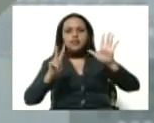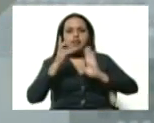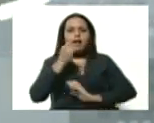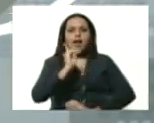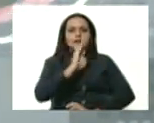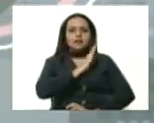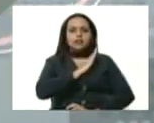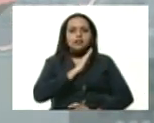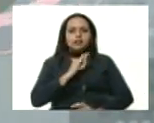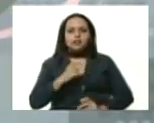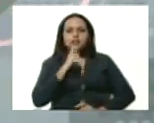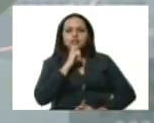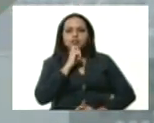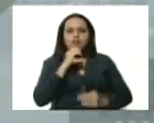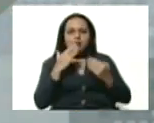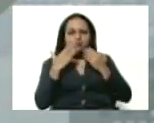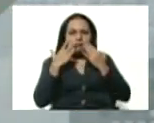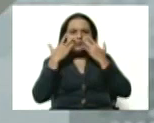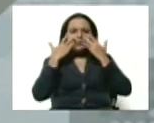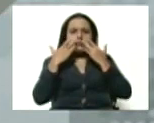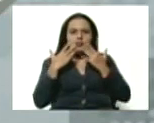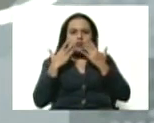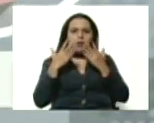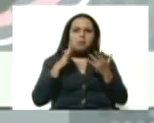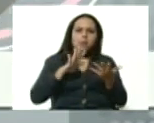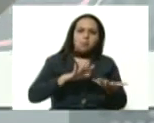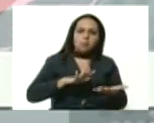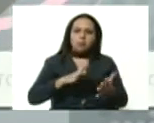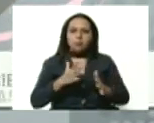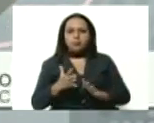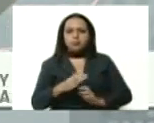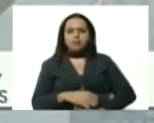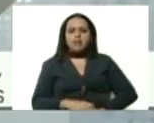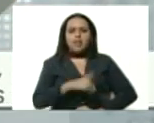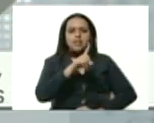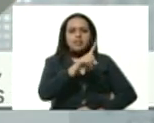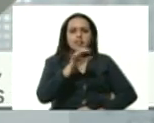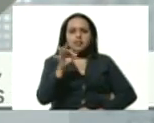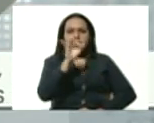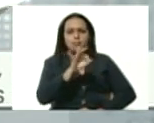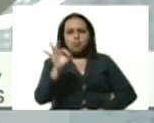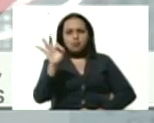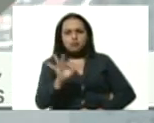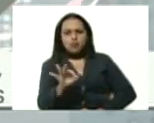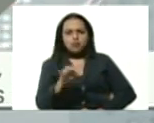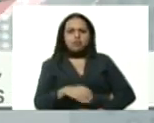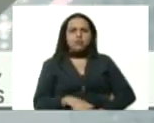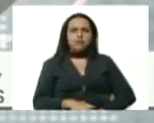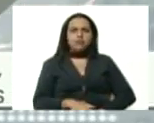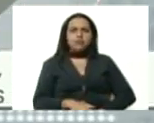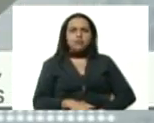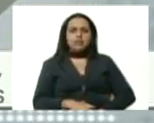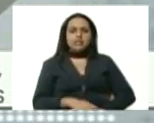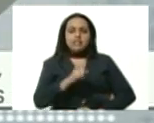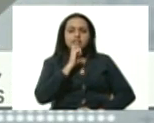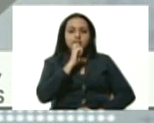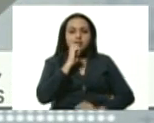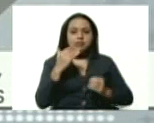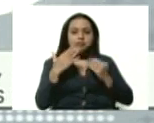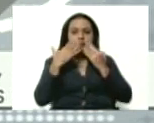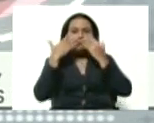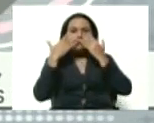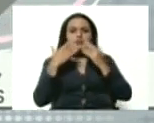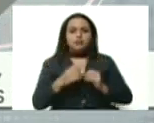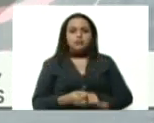insuficiencia respiratoria aguda leve, 13 pacientes presentan insuficiencia respiratoria